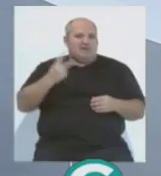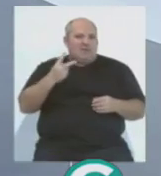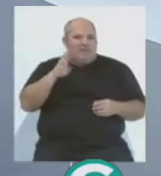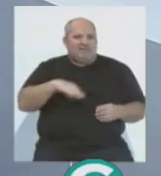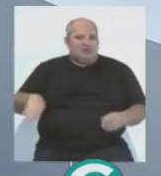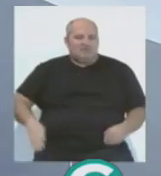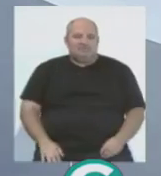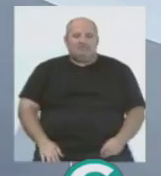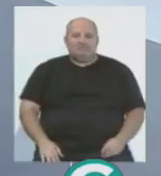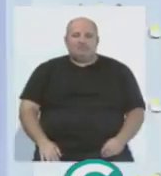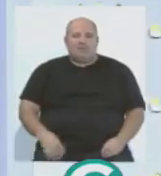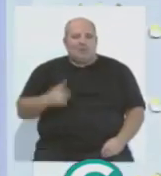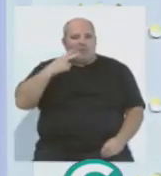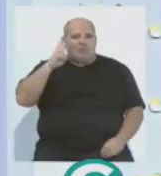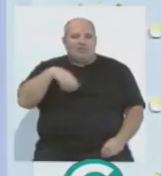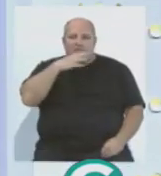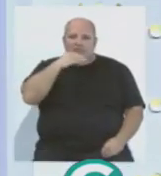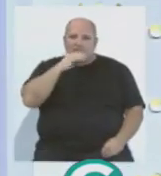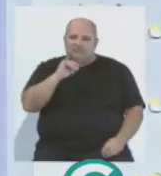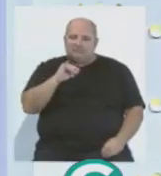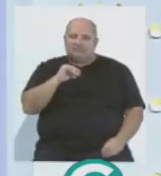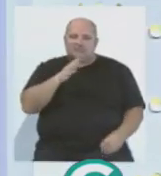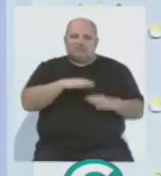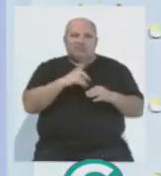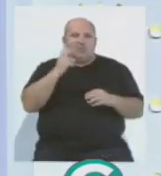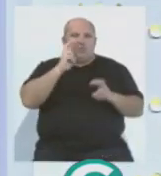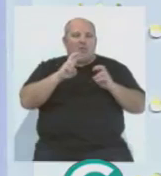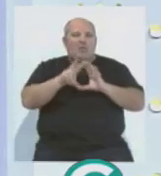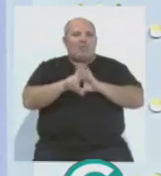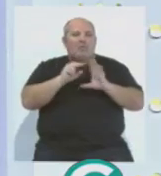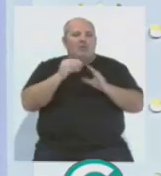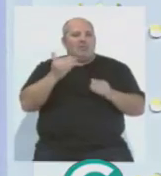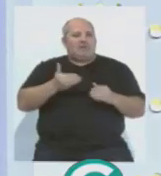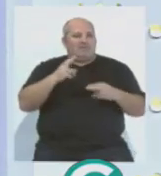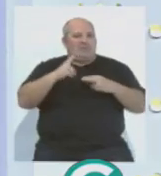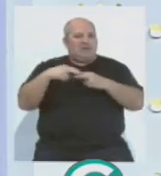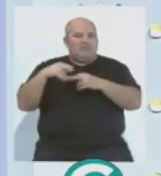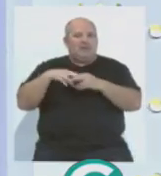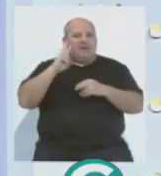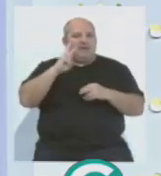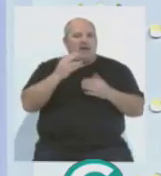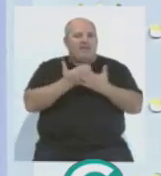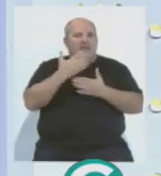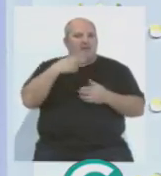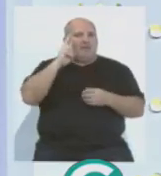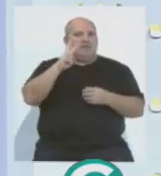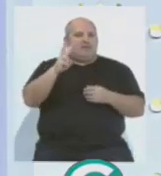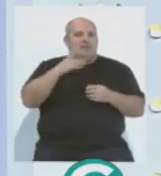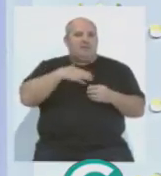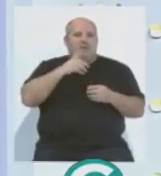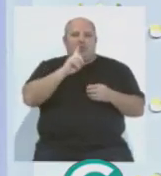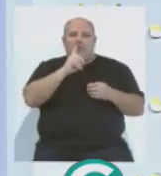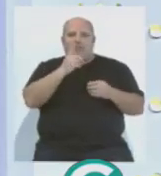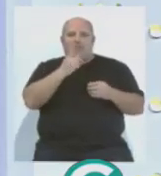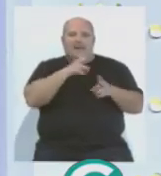división. Es un bonito reconocimiento y además un vídeo importante para verlo cada vez que lo cuestionemos